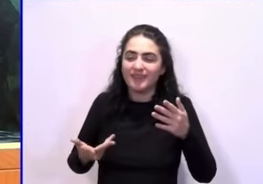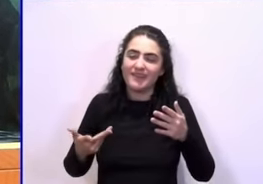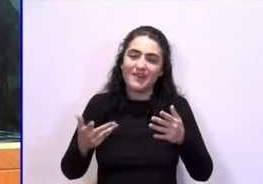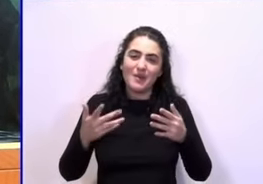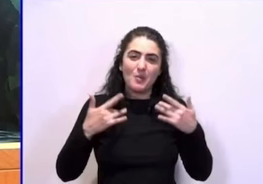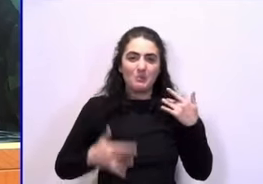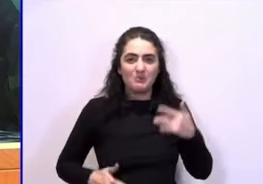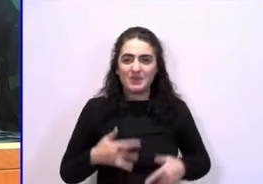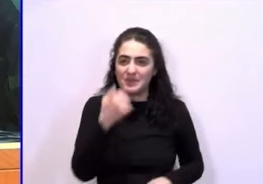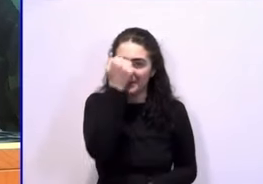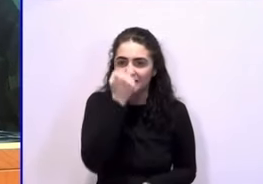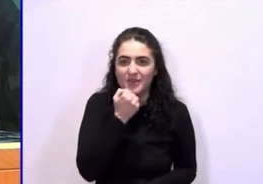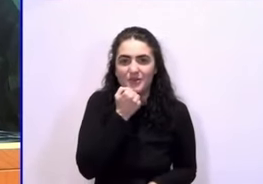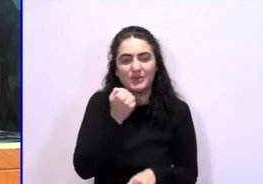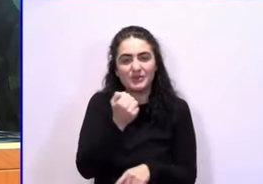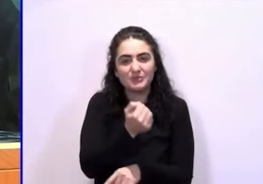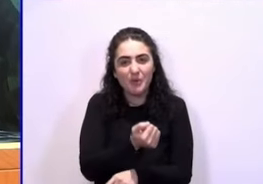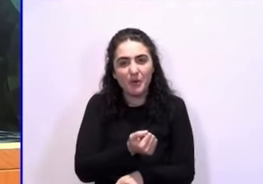del terrorismo?